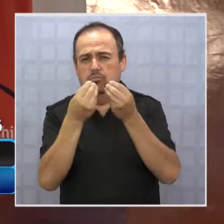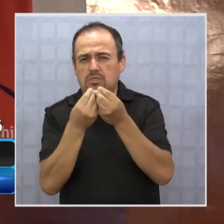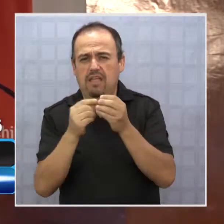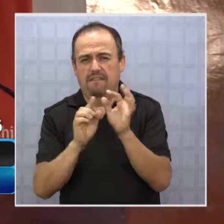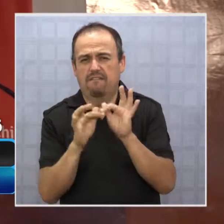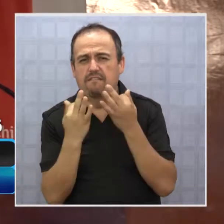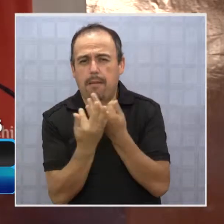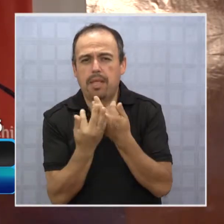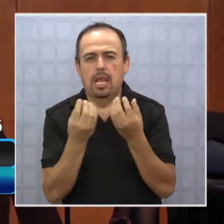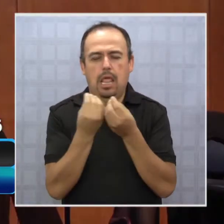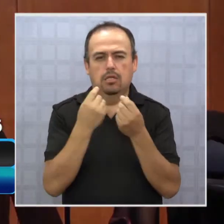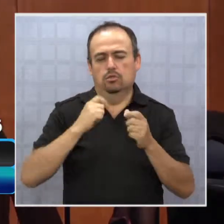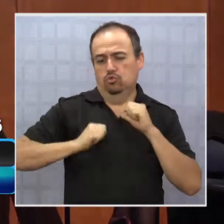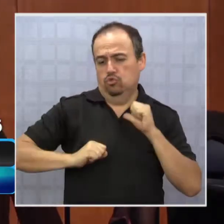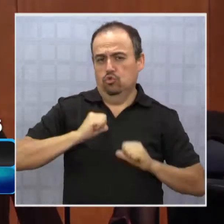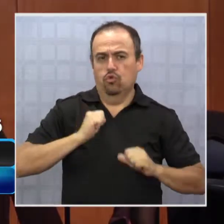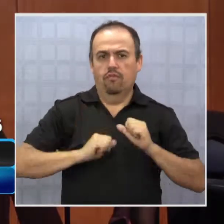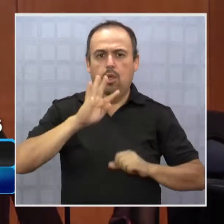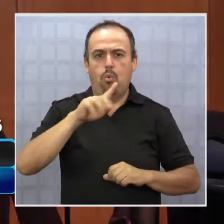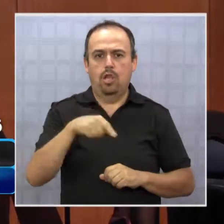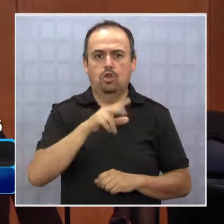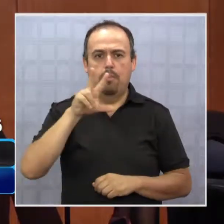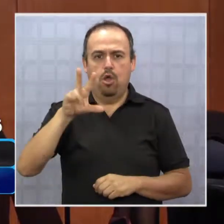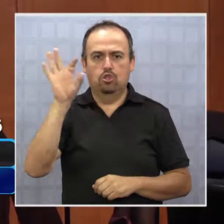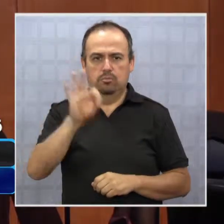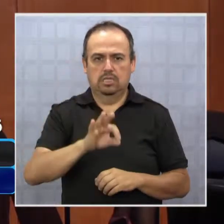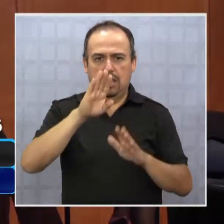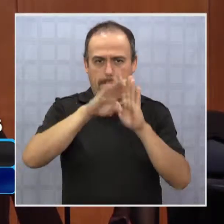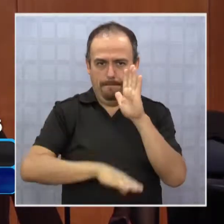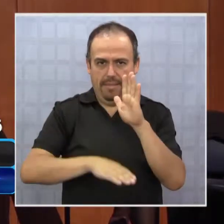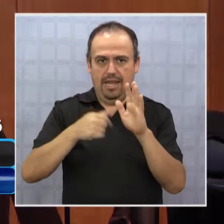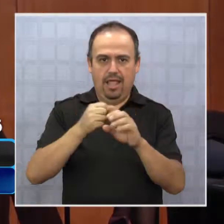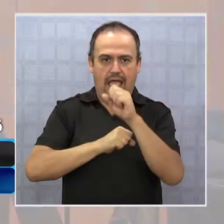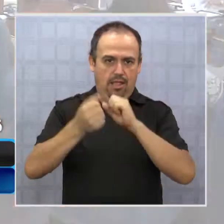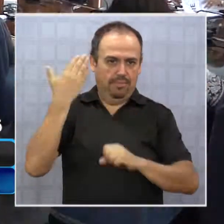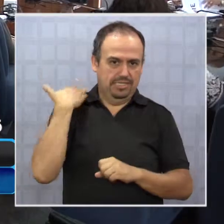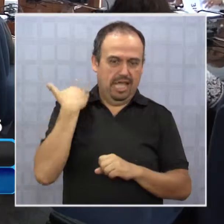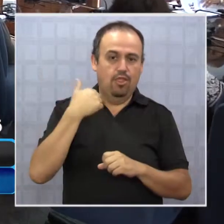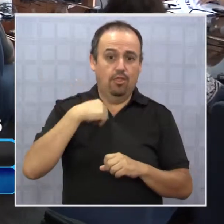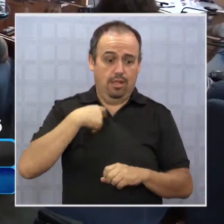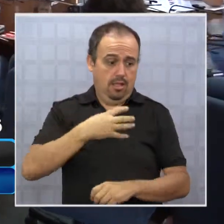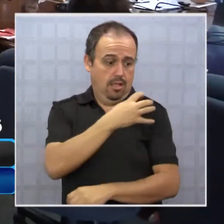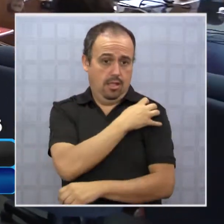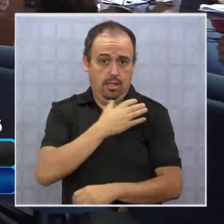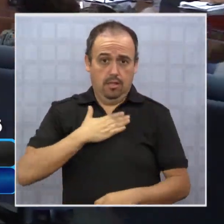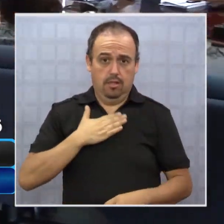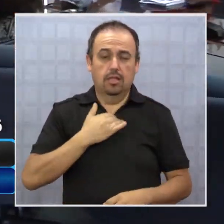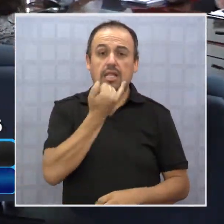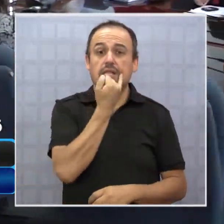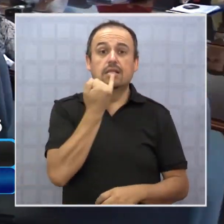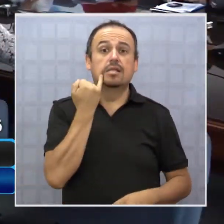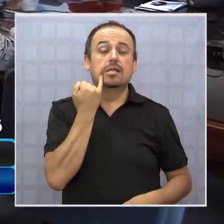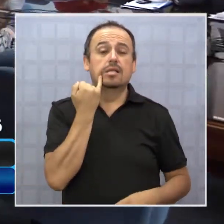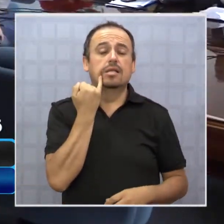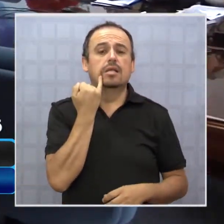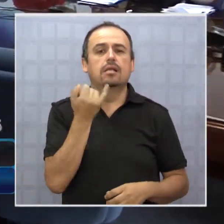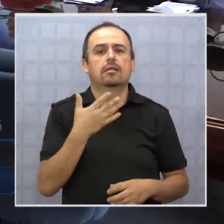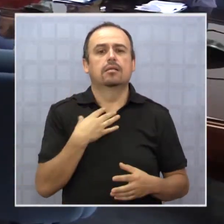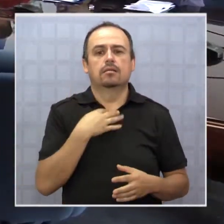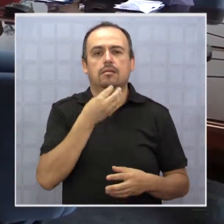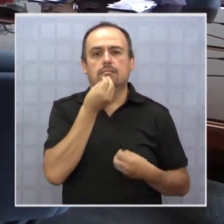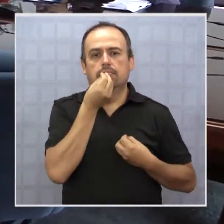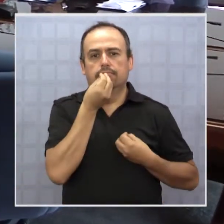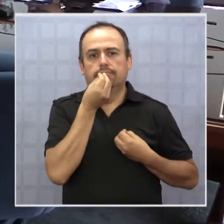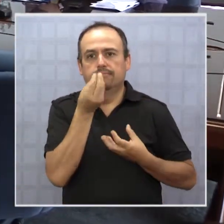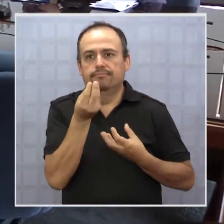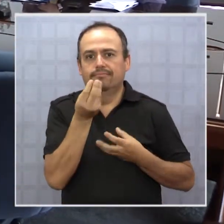han sido víctimas de algún delito, 4,8% menos que el año anterior, en nuestra región la intendenta Luceven Sperger no